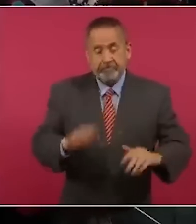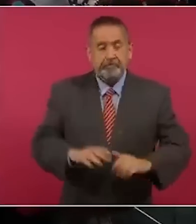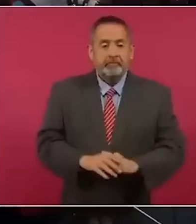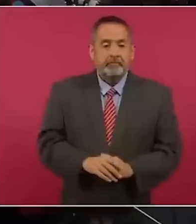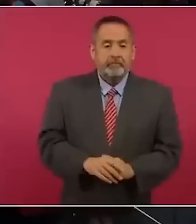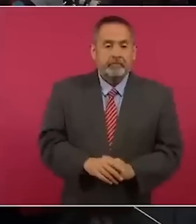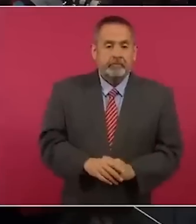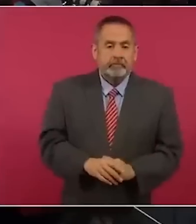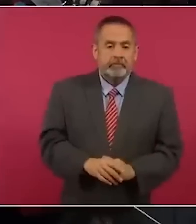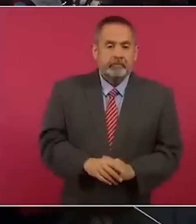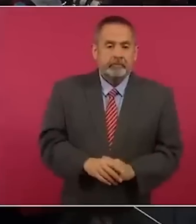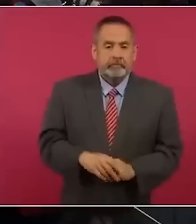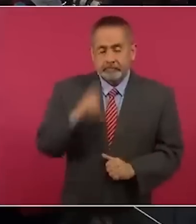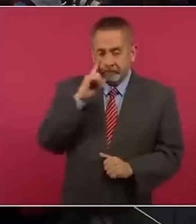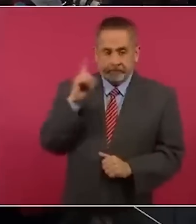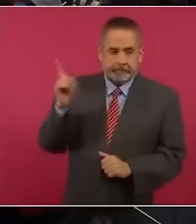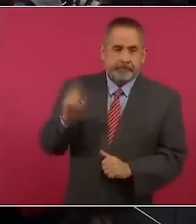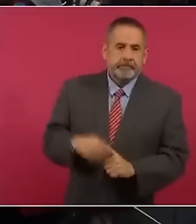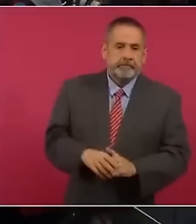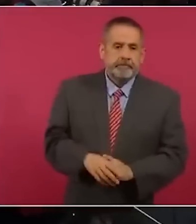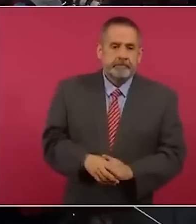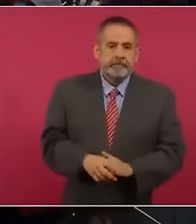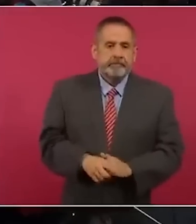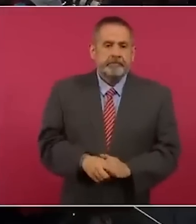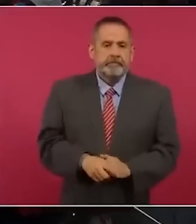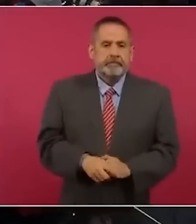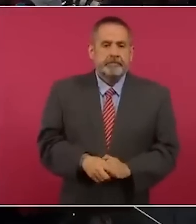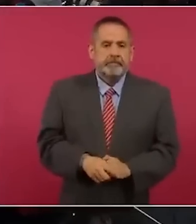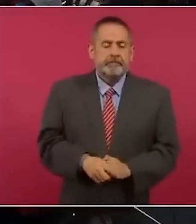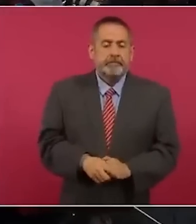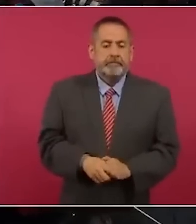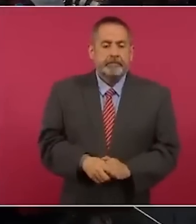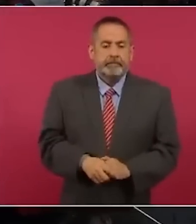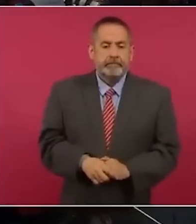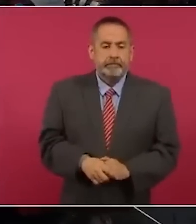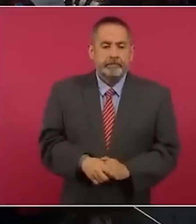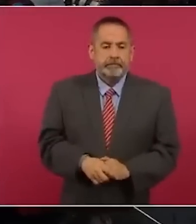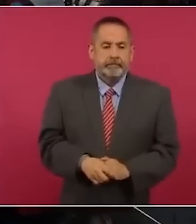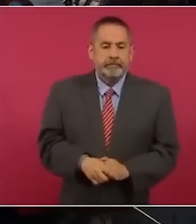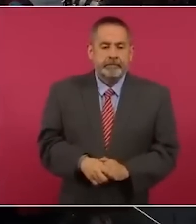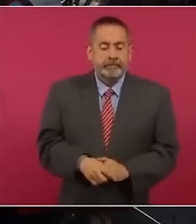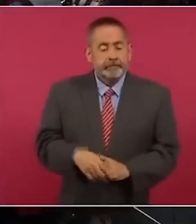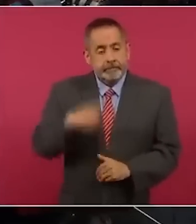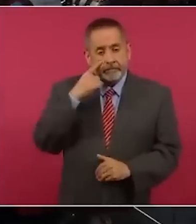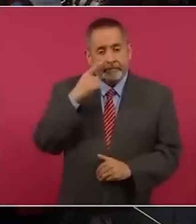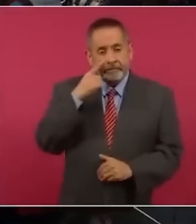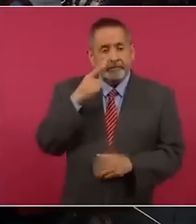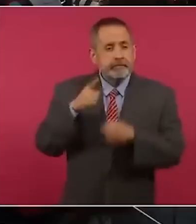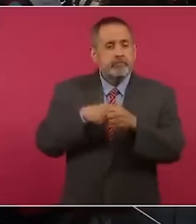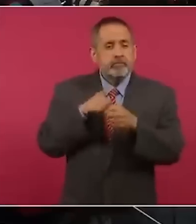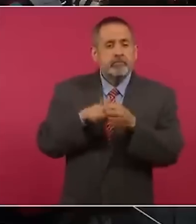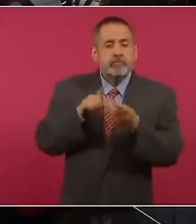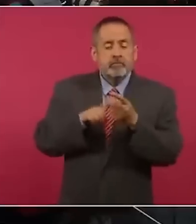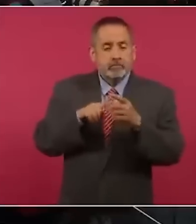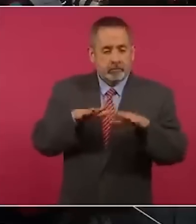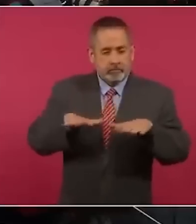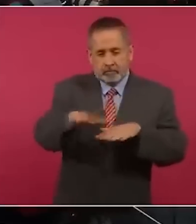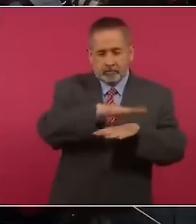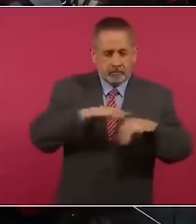Muchas gracias. Bueno, esto es… Simplemente para que vean ustedes los colores del mapa de Estados Unidos.